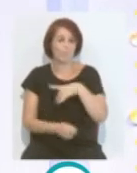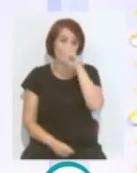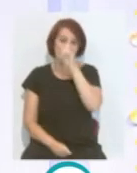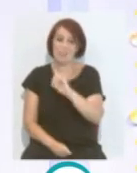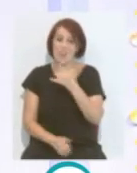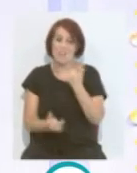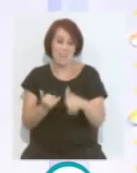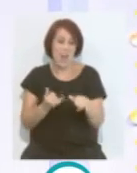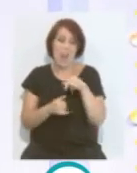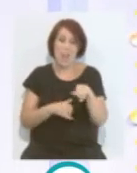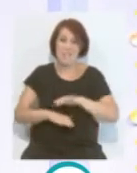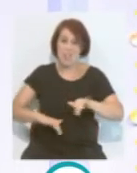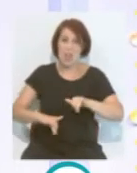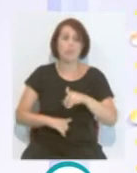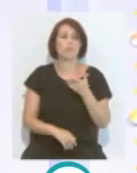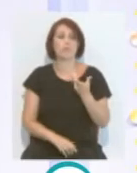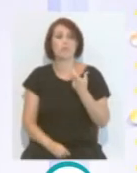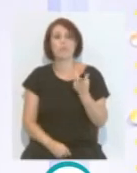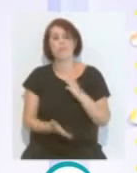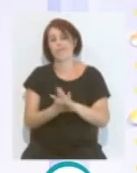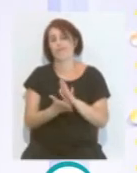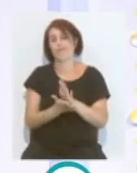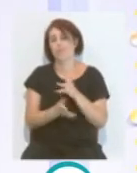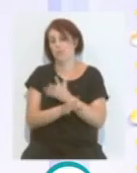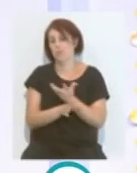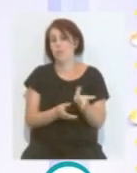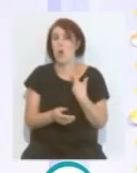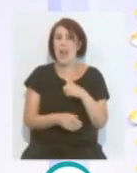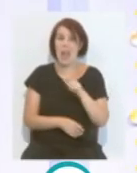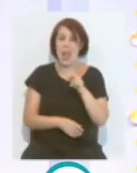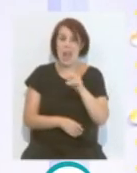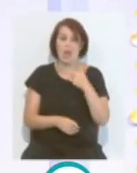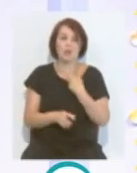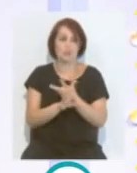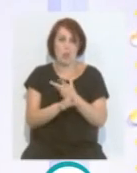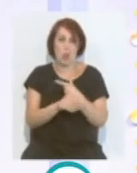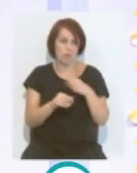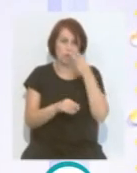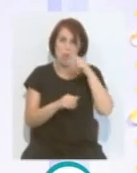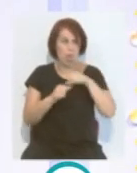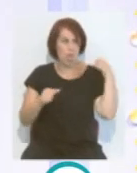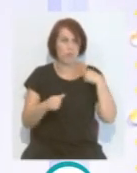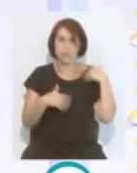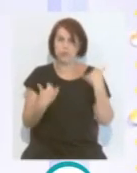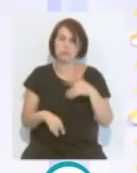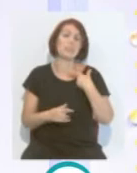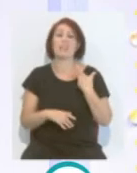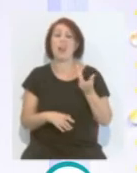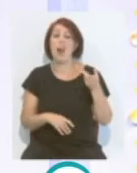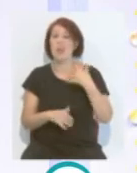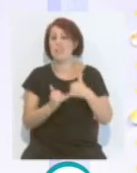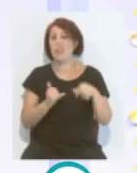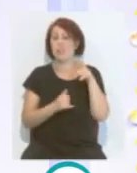que hizo que al final el Ibiza jugara un poco más tranquilo, ¿no? Con un Javilar espectacular, Jugador súper experimentado y al final, pues, es el conjunto isleño el que